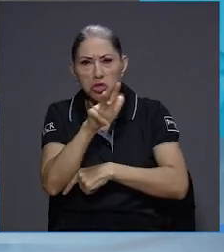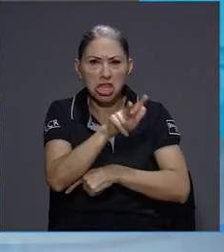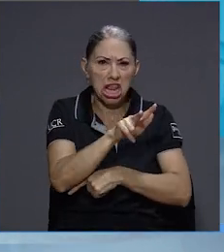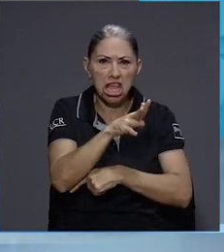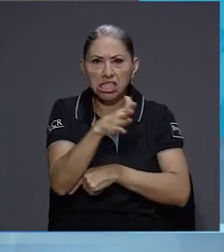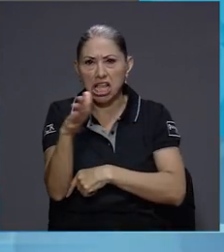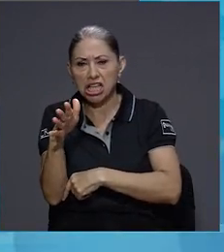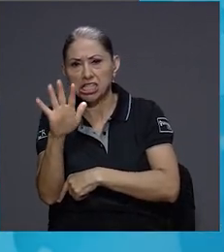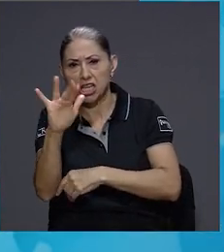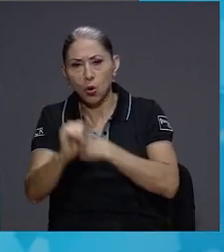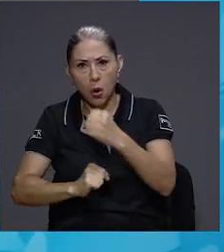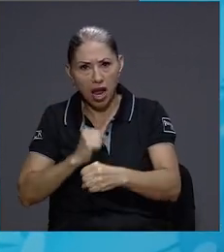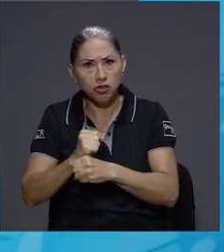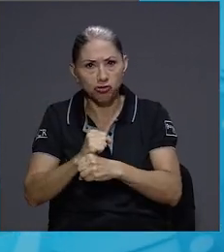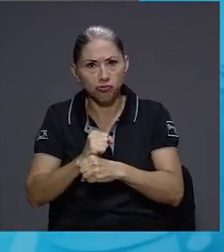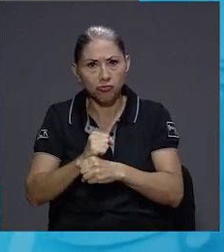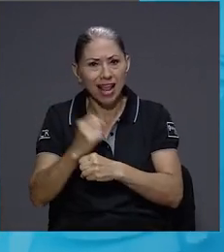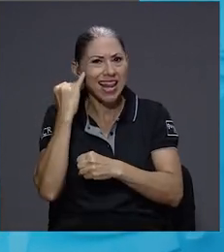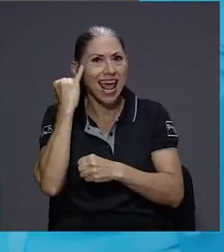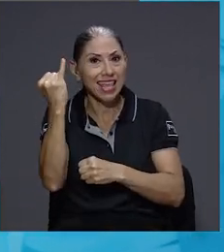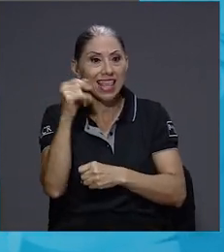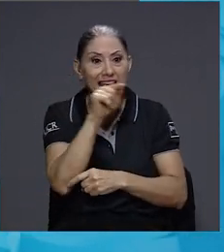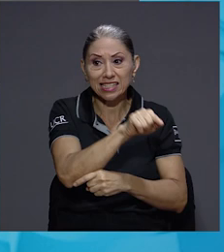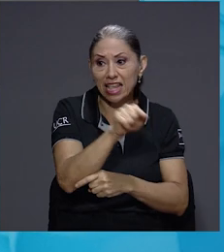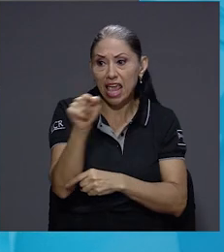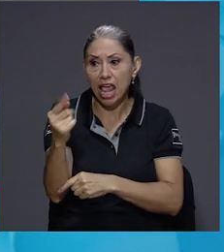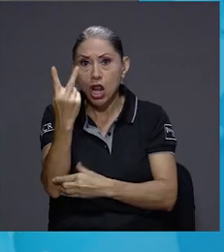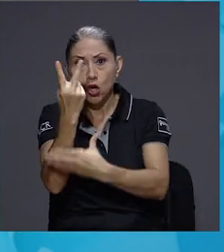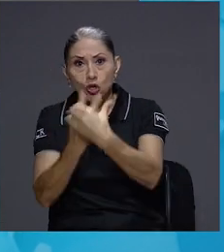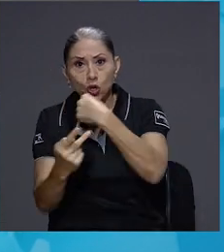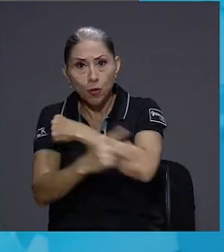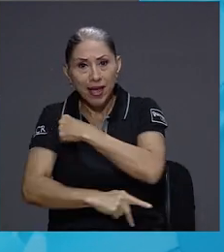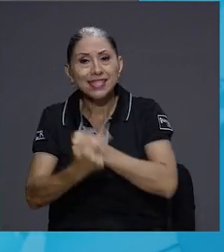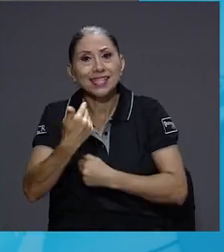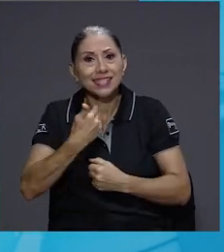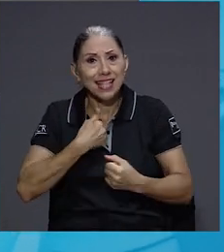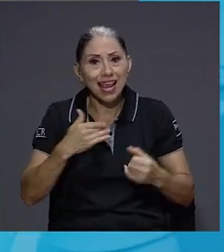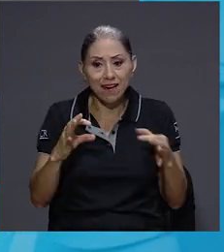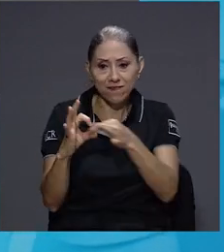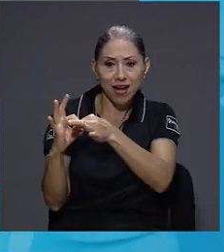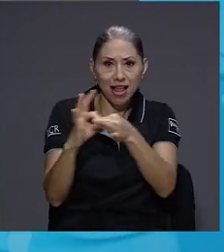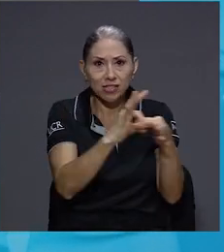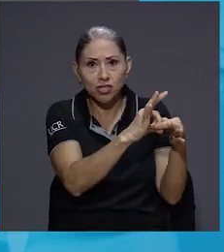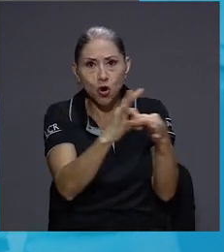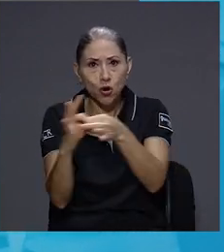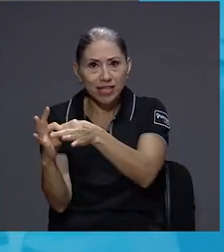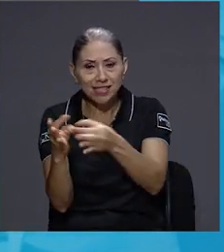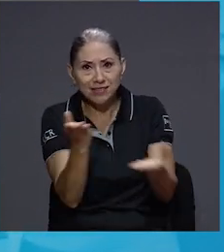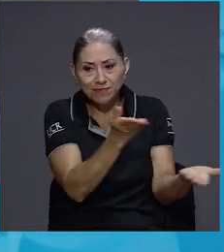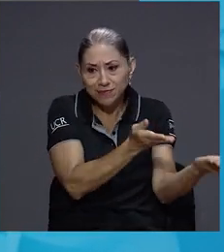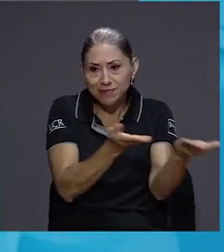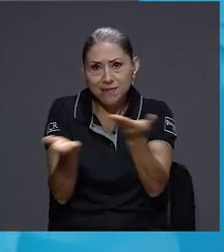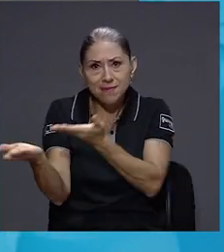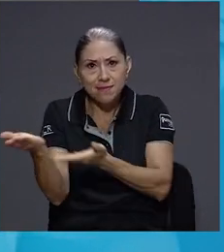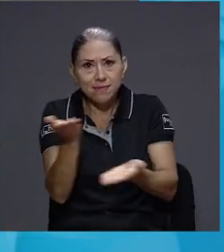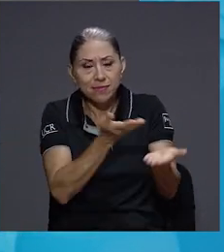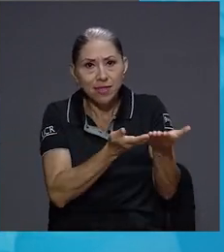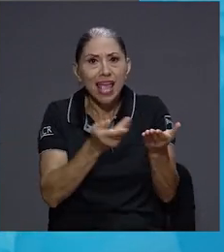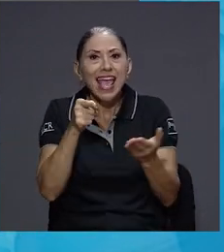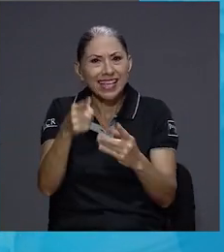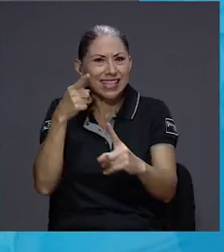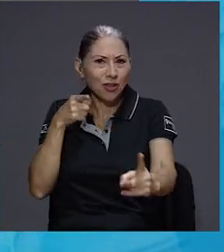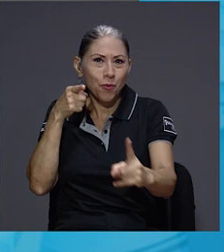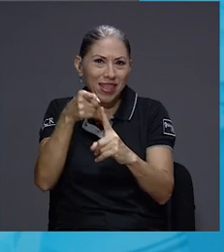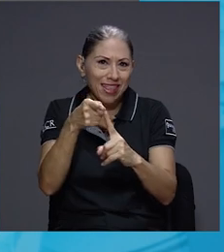años. La idea es que se mantengan las relaciones bilaterales y es el objetivo central de este tipo de becas, hacer y crear lazos de